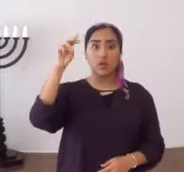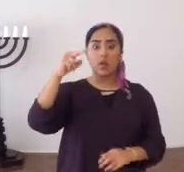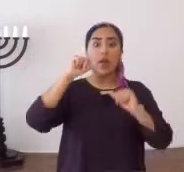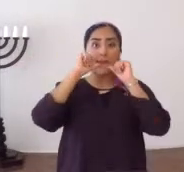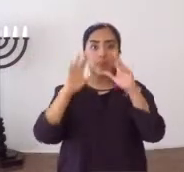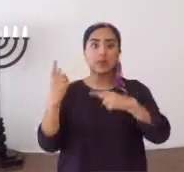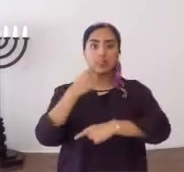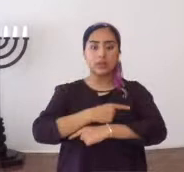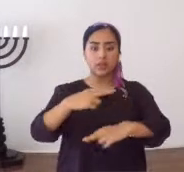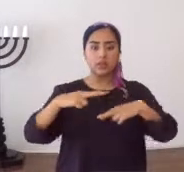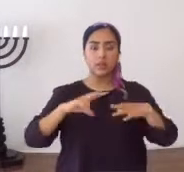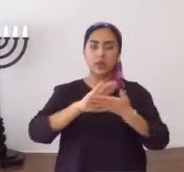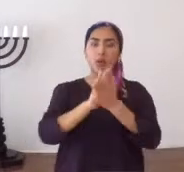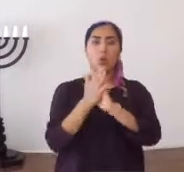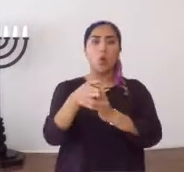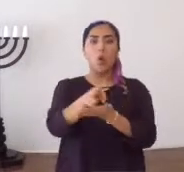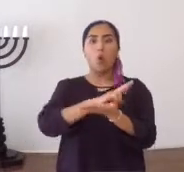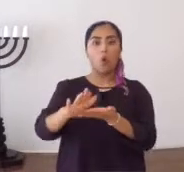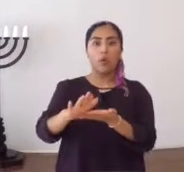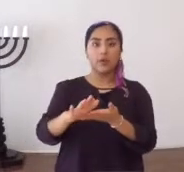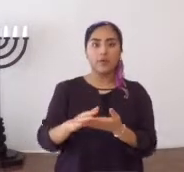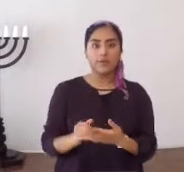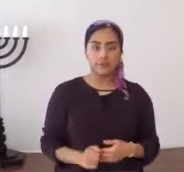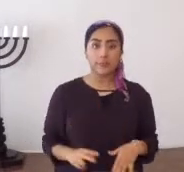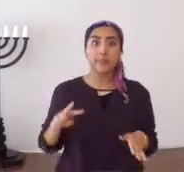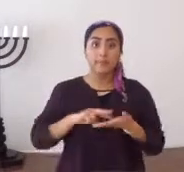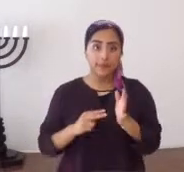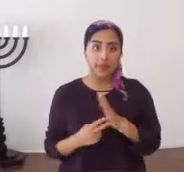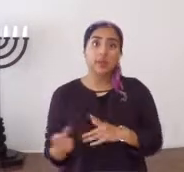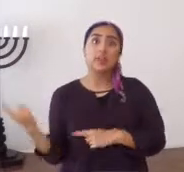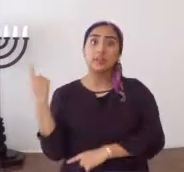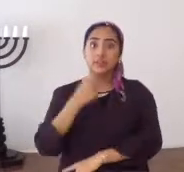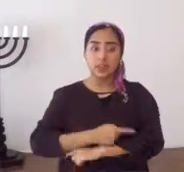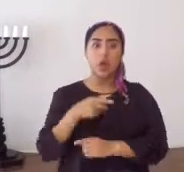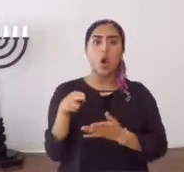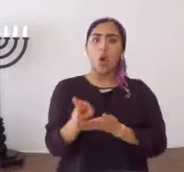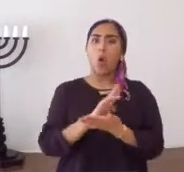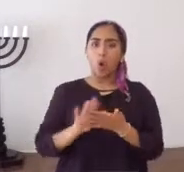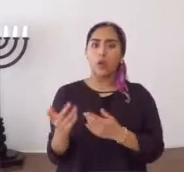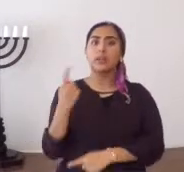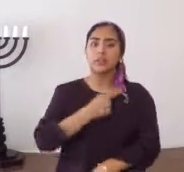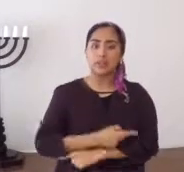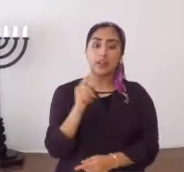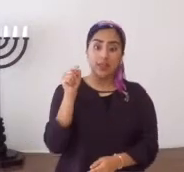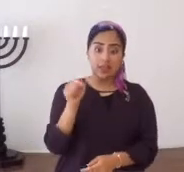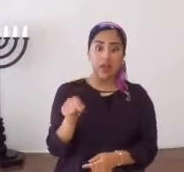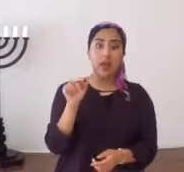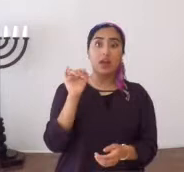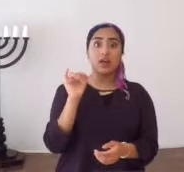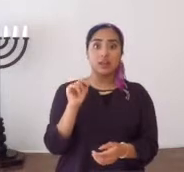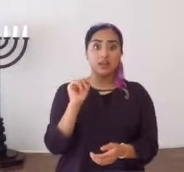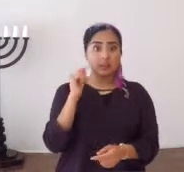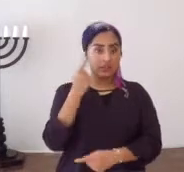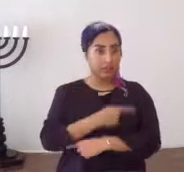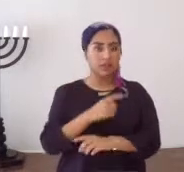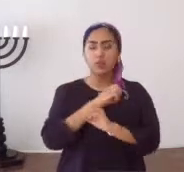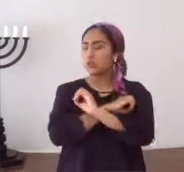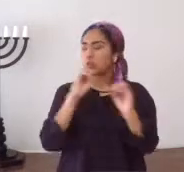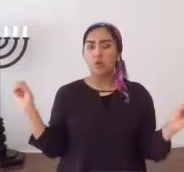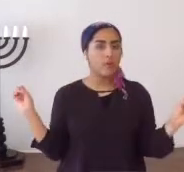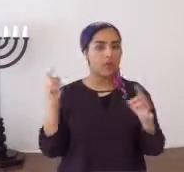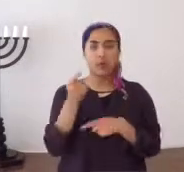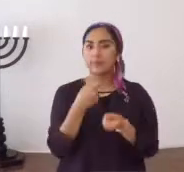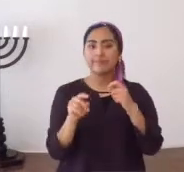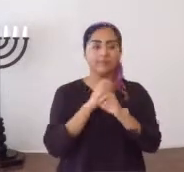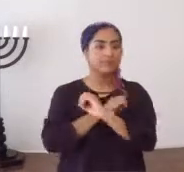bendijo el día de reposo y lo santificó. Es decir, que es un día kadosh. Y ese día nadie lo puede cambiar,